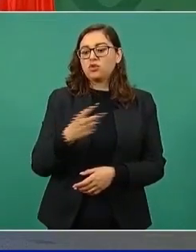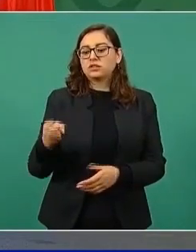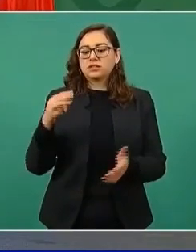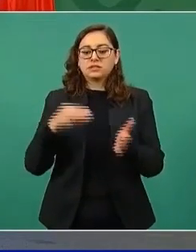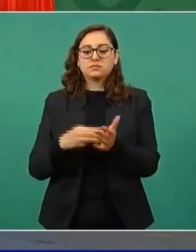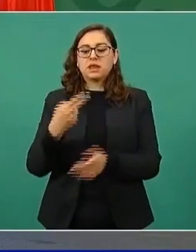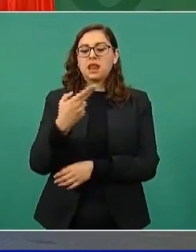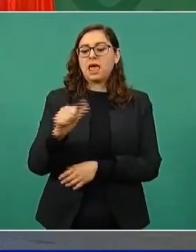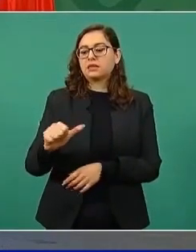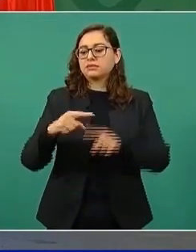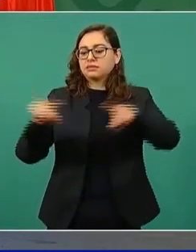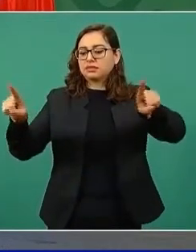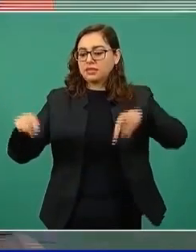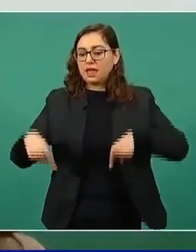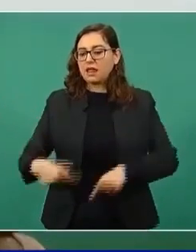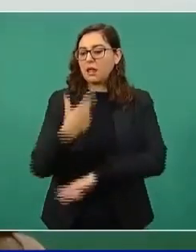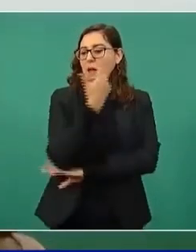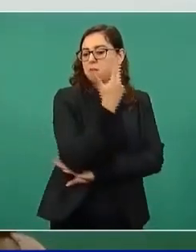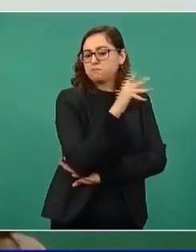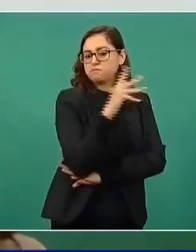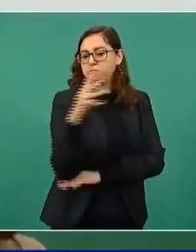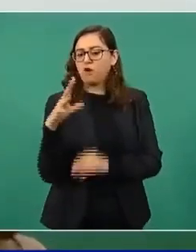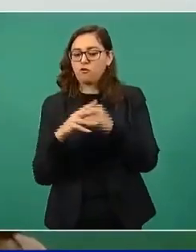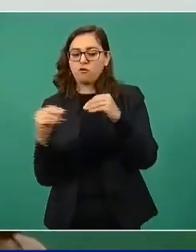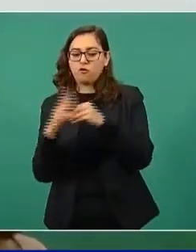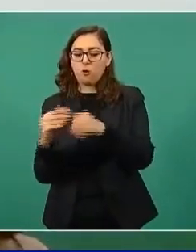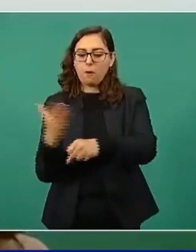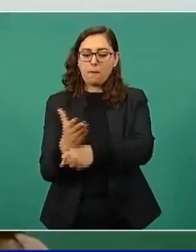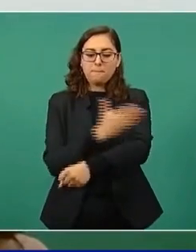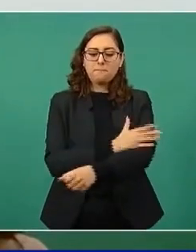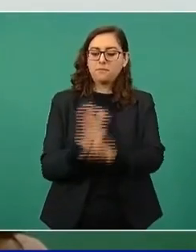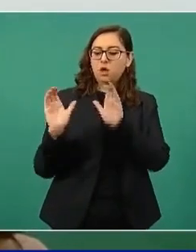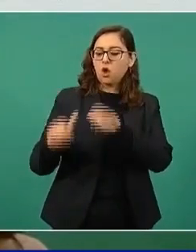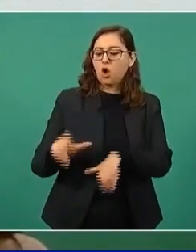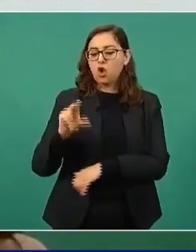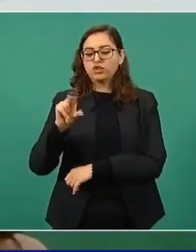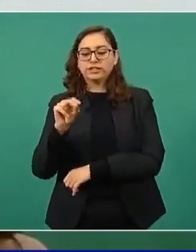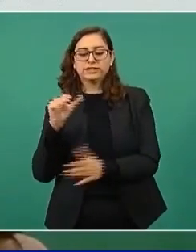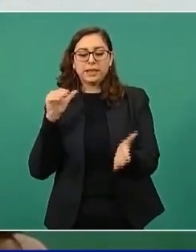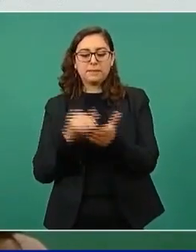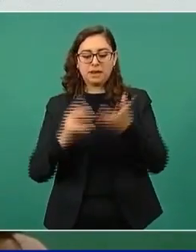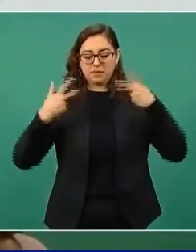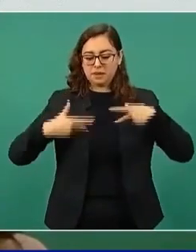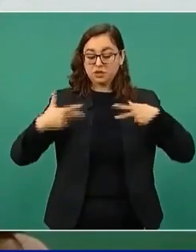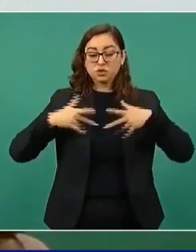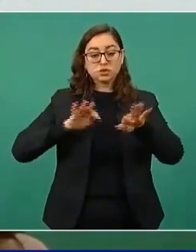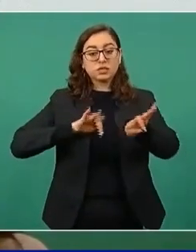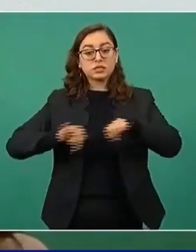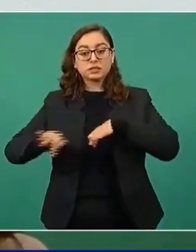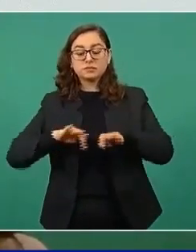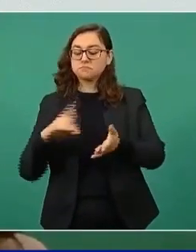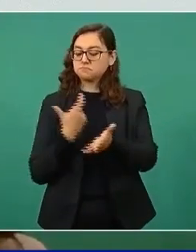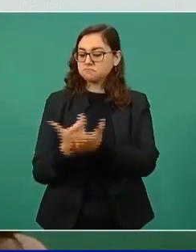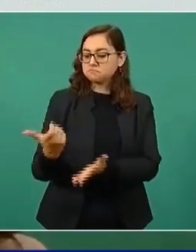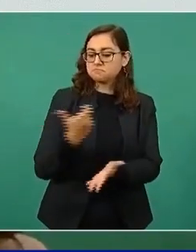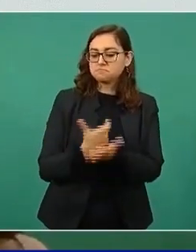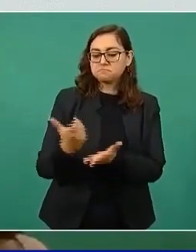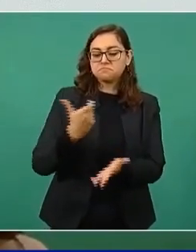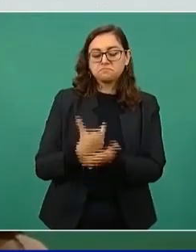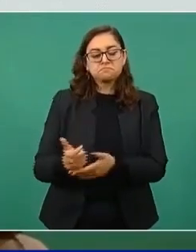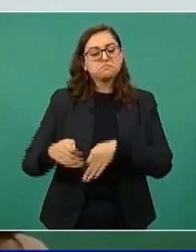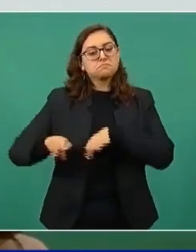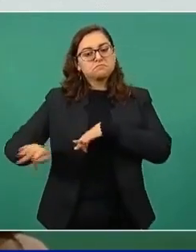frutales y maderables y ese programa da trabajo a 80 mil sembradores que reciben un salario para